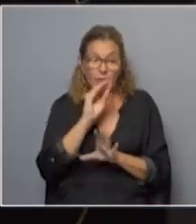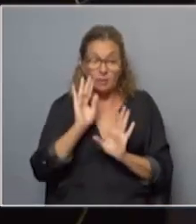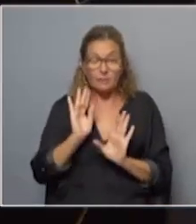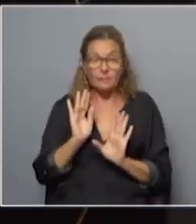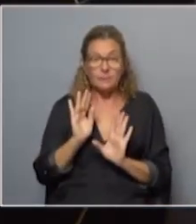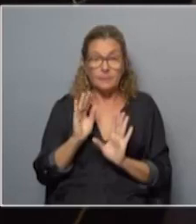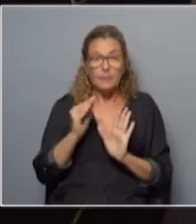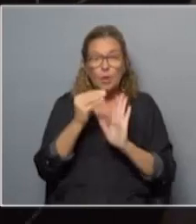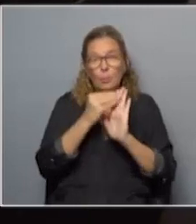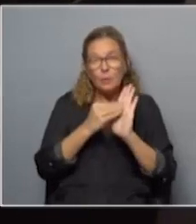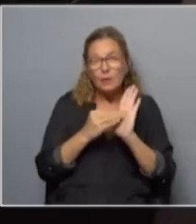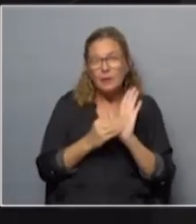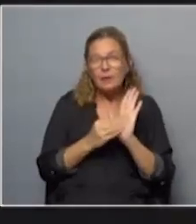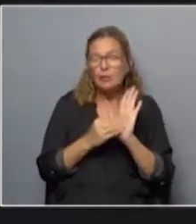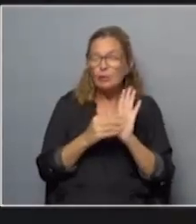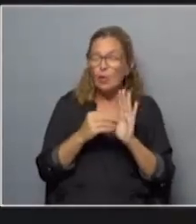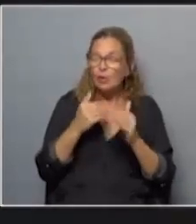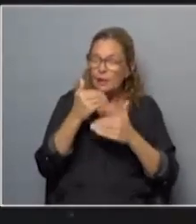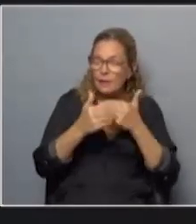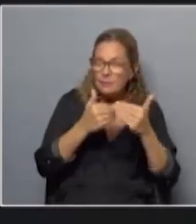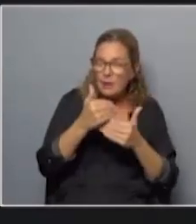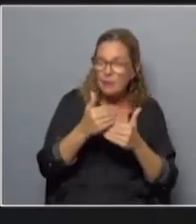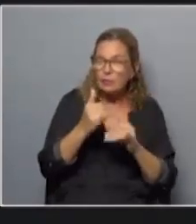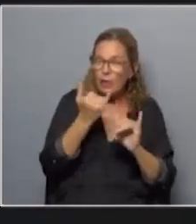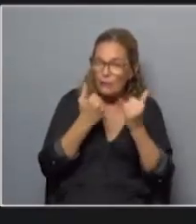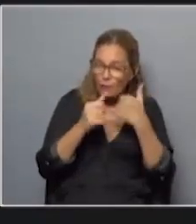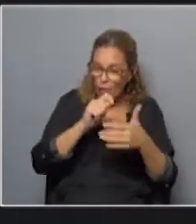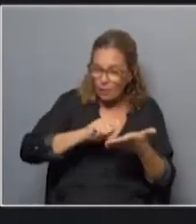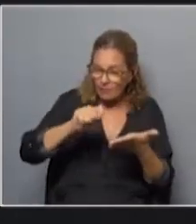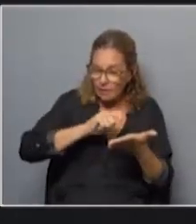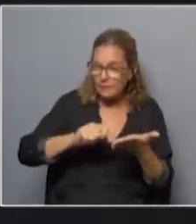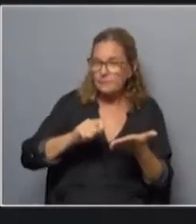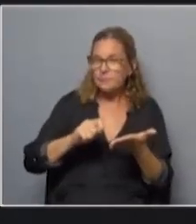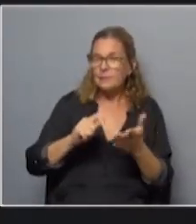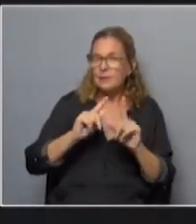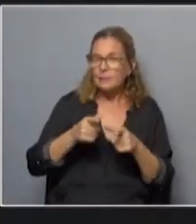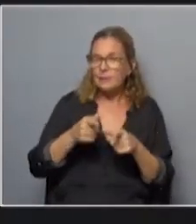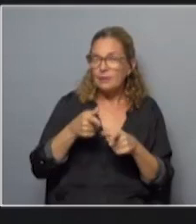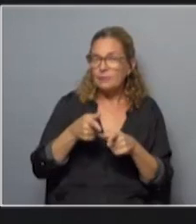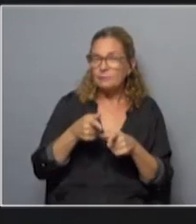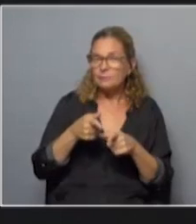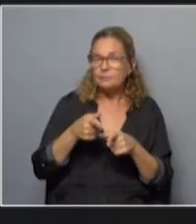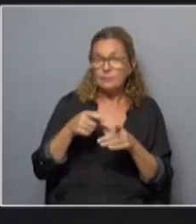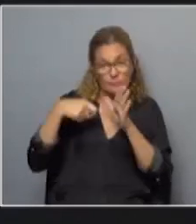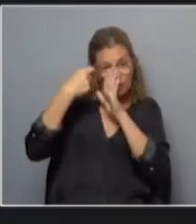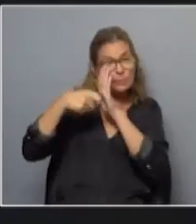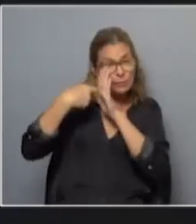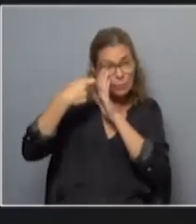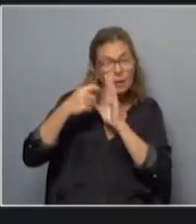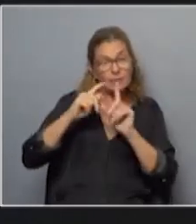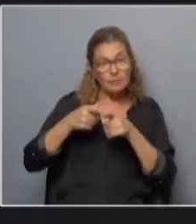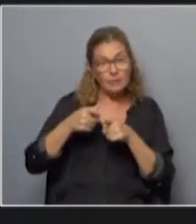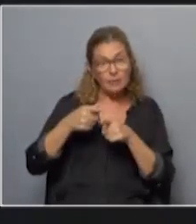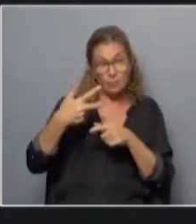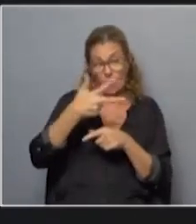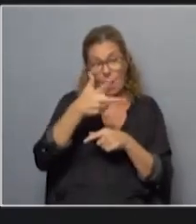es un registro a nivel de un seguimiento un informe pero que ese registro incluso audiovisual que hayan